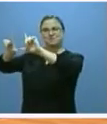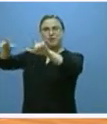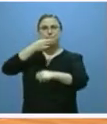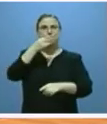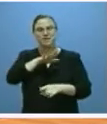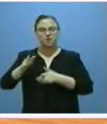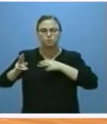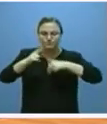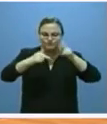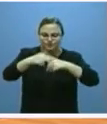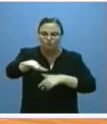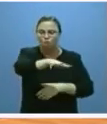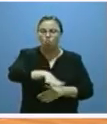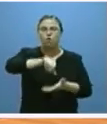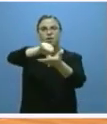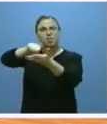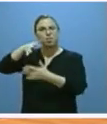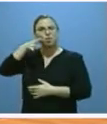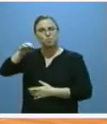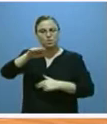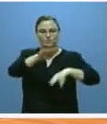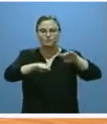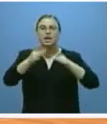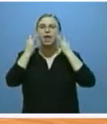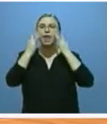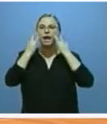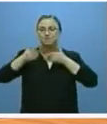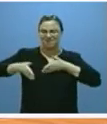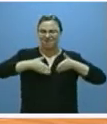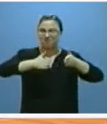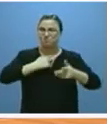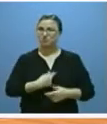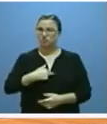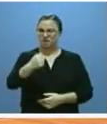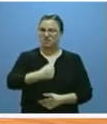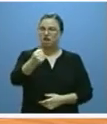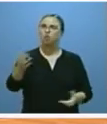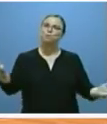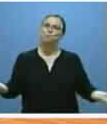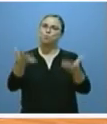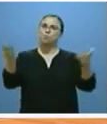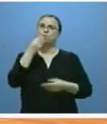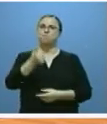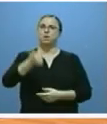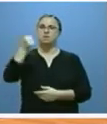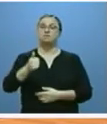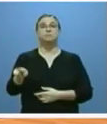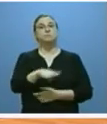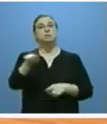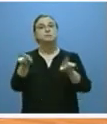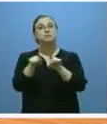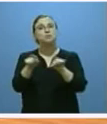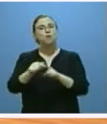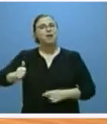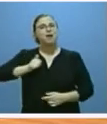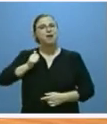la rehabilitación de zonas urbanas de nuestros pueblos, la limpieza de los caminos y su promoción. Seguiremos también aprovechando